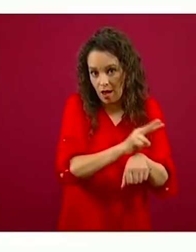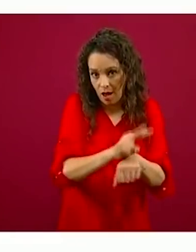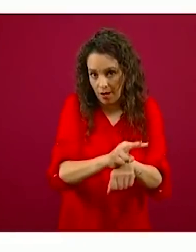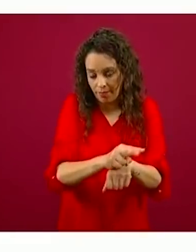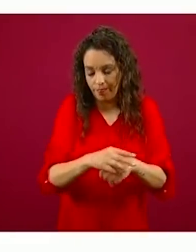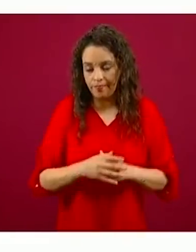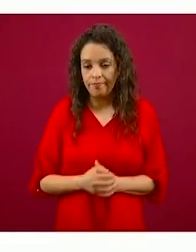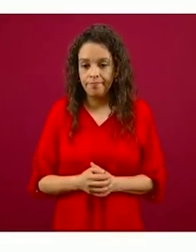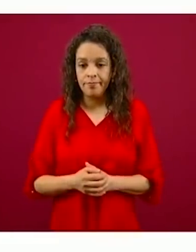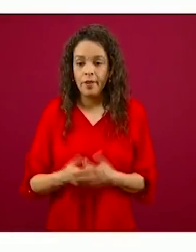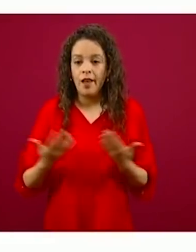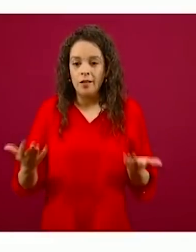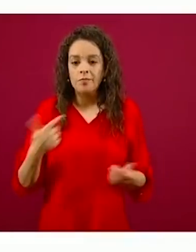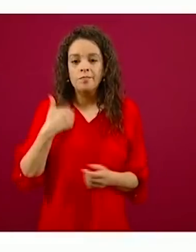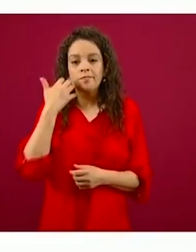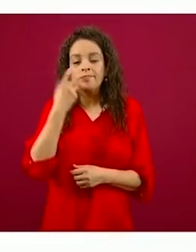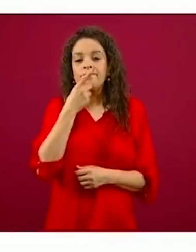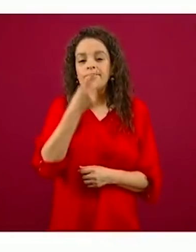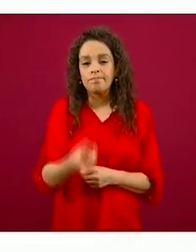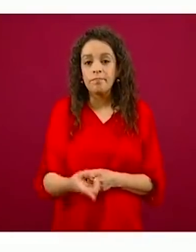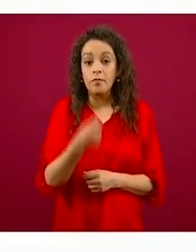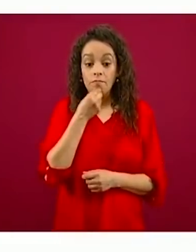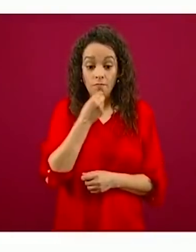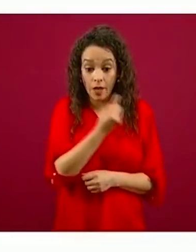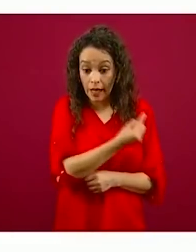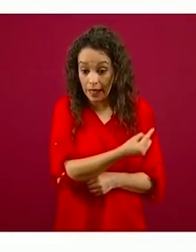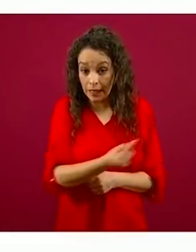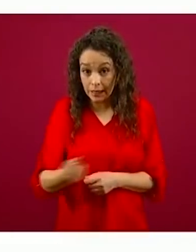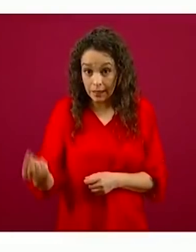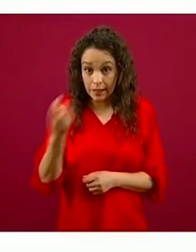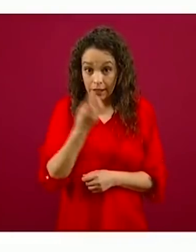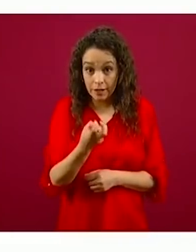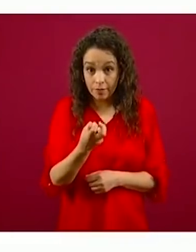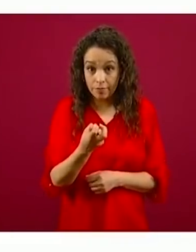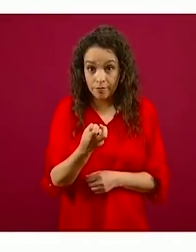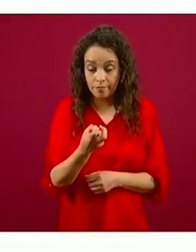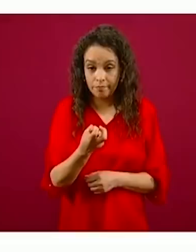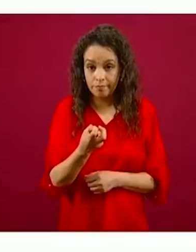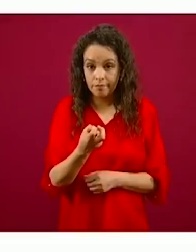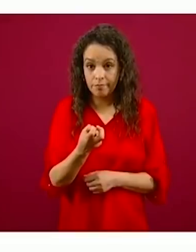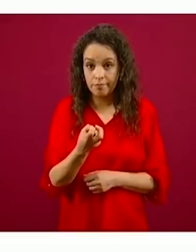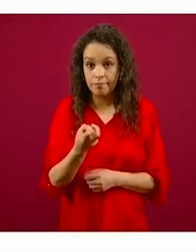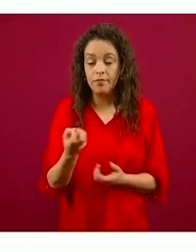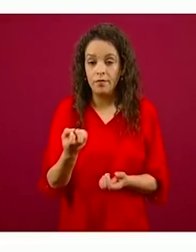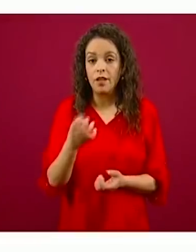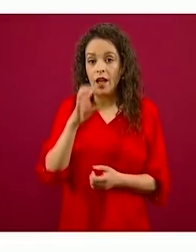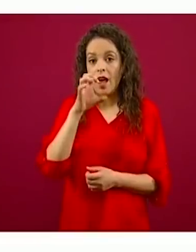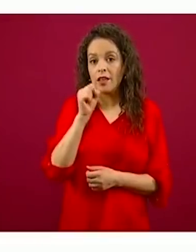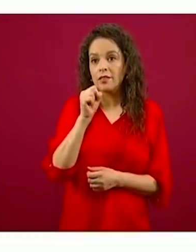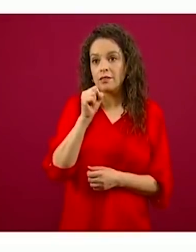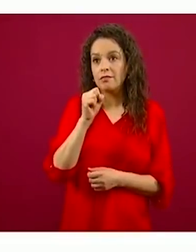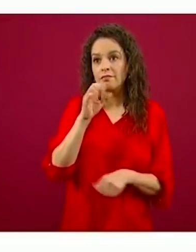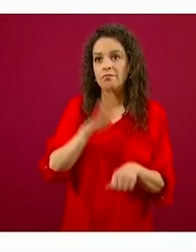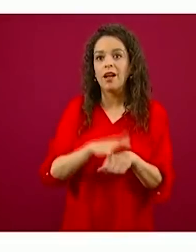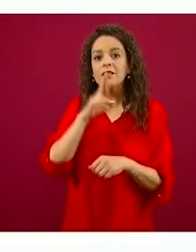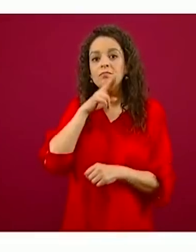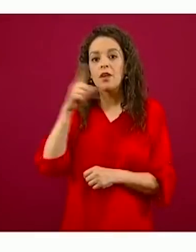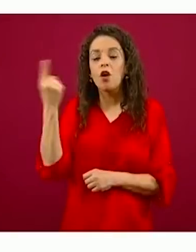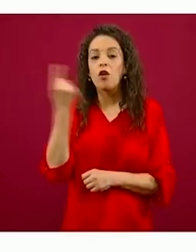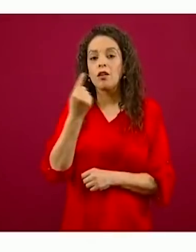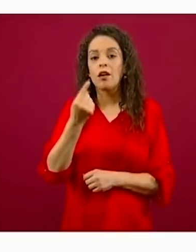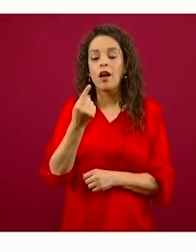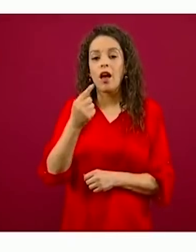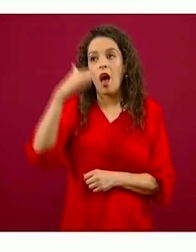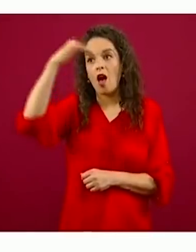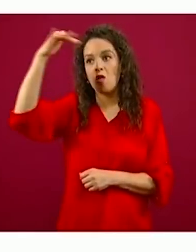primero decir que a los niños les va mucho mejor, considerablemente mejor que a los adultos con el COVID.